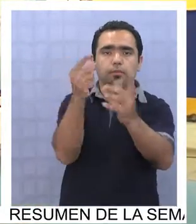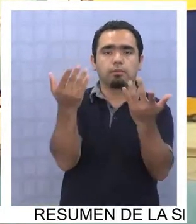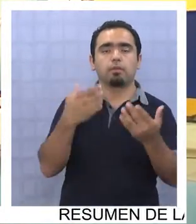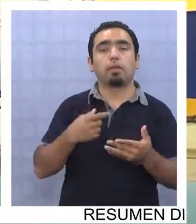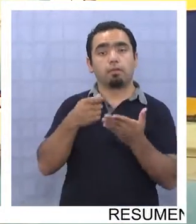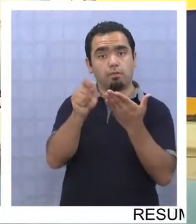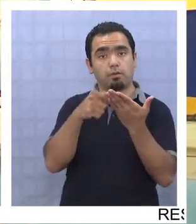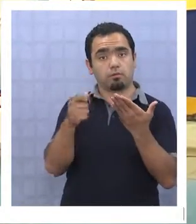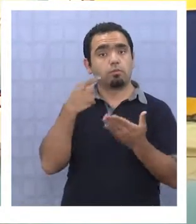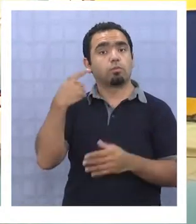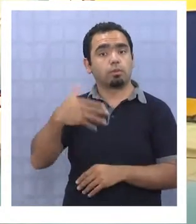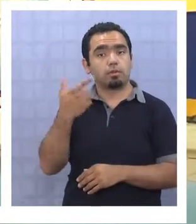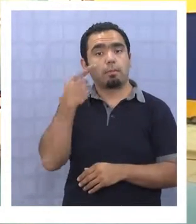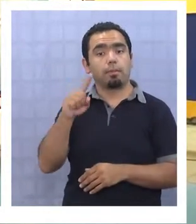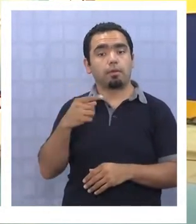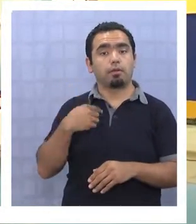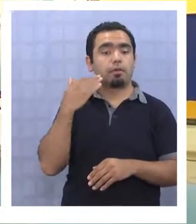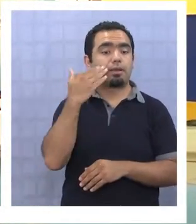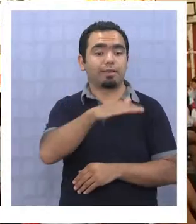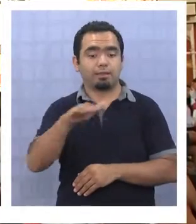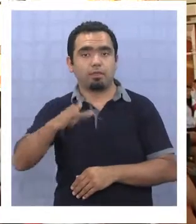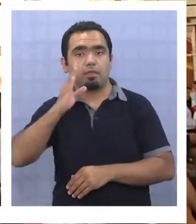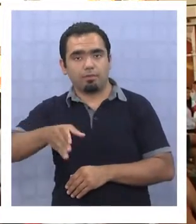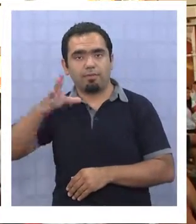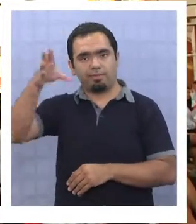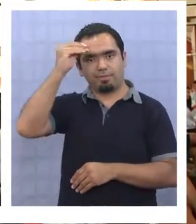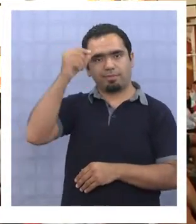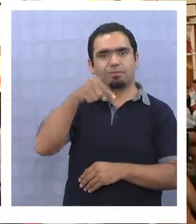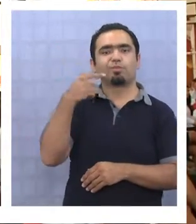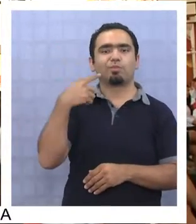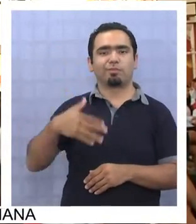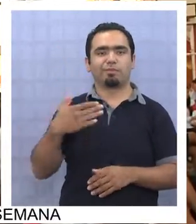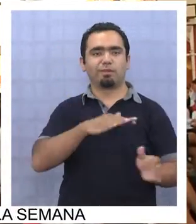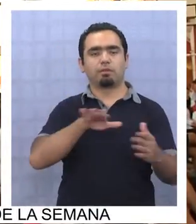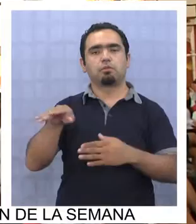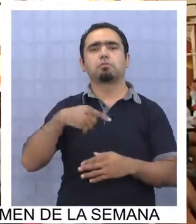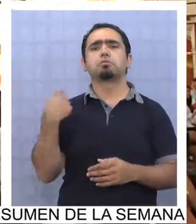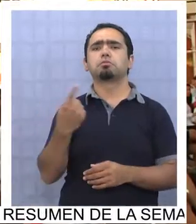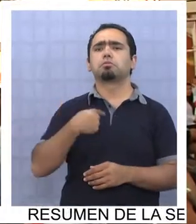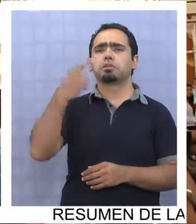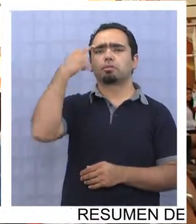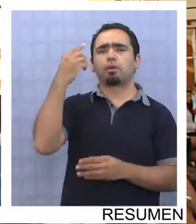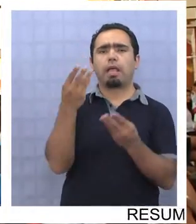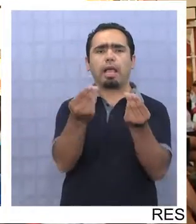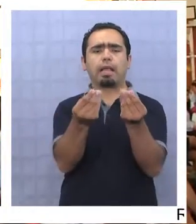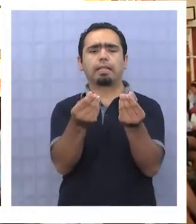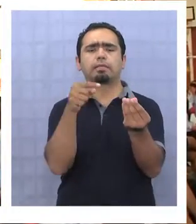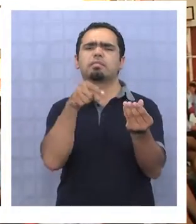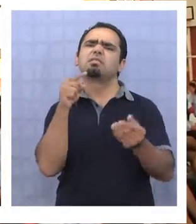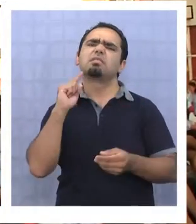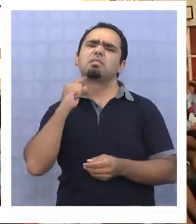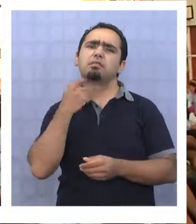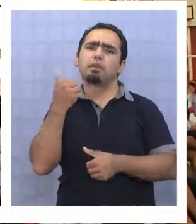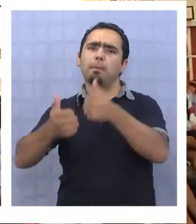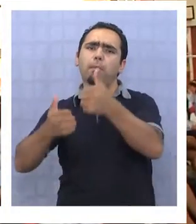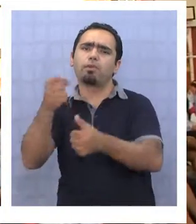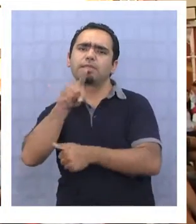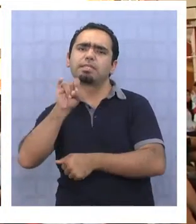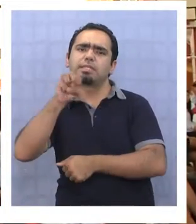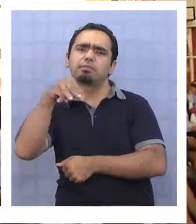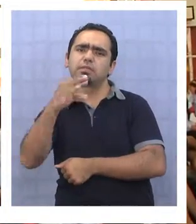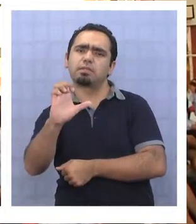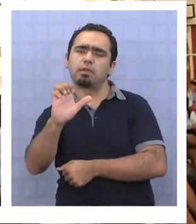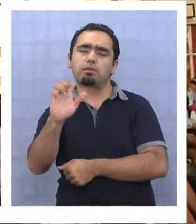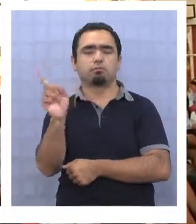La evaluación es muy importante, pero tiene que estar al servicio de que los niños aprendan. Nosotros creemos que calidad es mucho más que el CIMSE, pero también